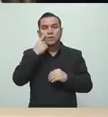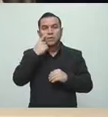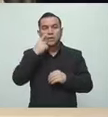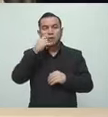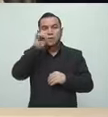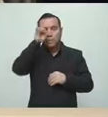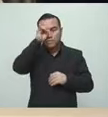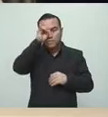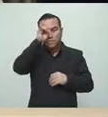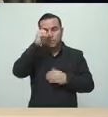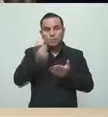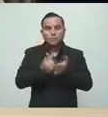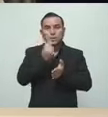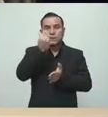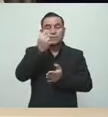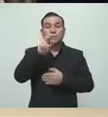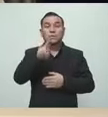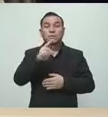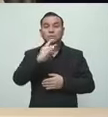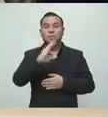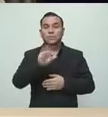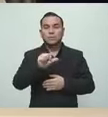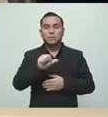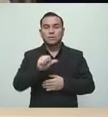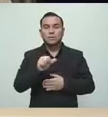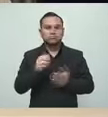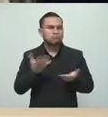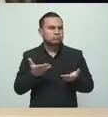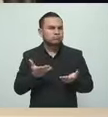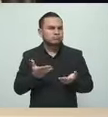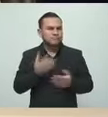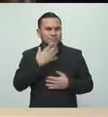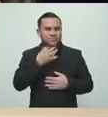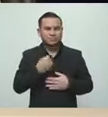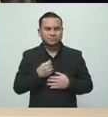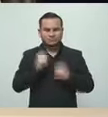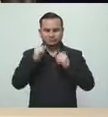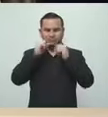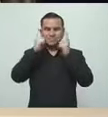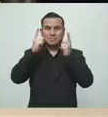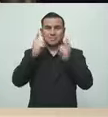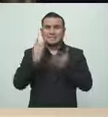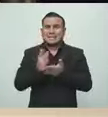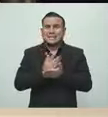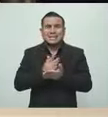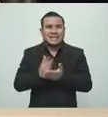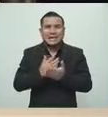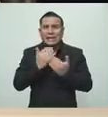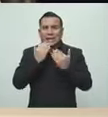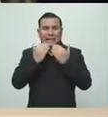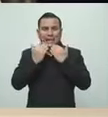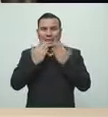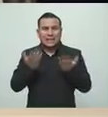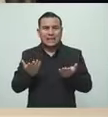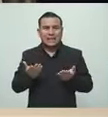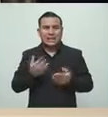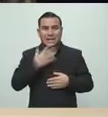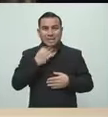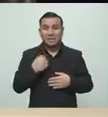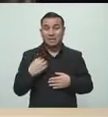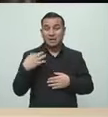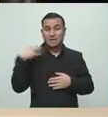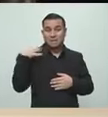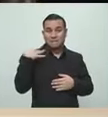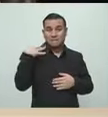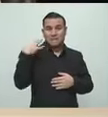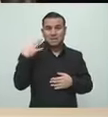UCA. La verdad es que nosotros en ningún momento nos tomaron en cuenta,